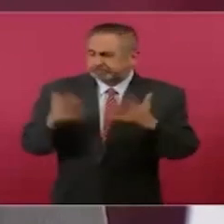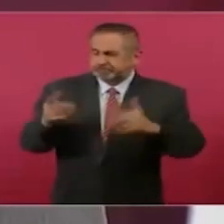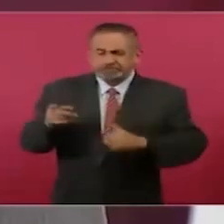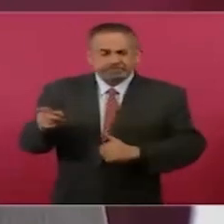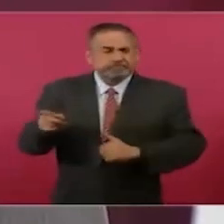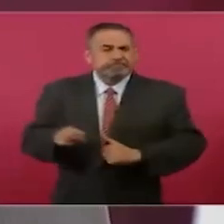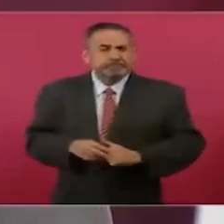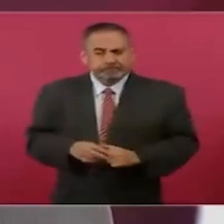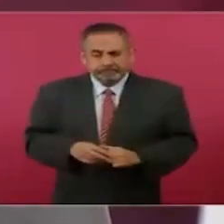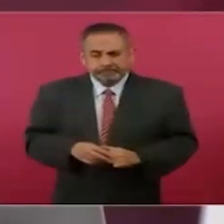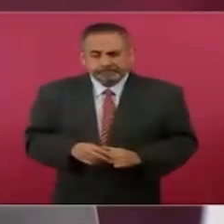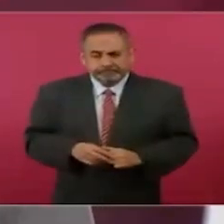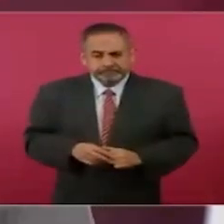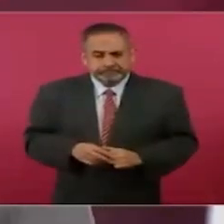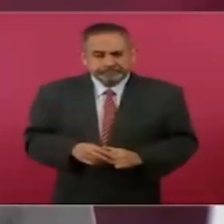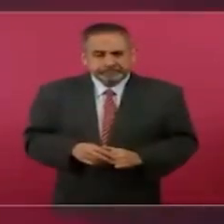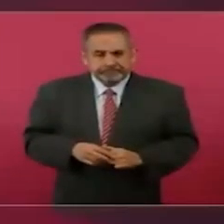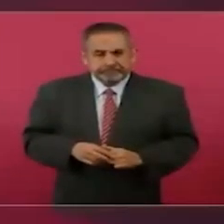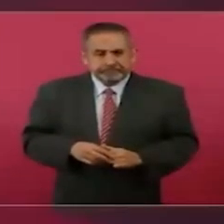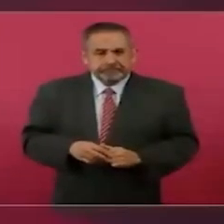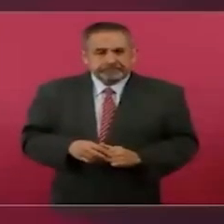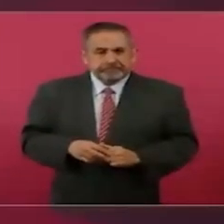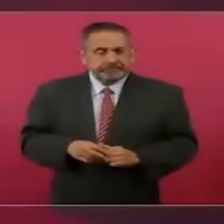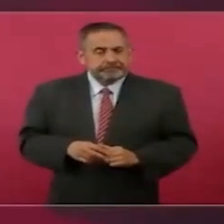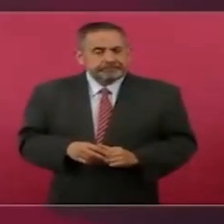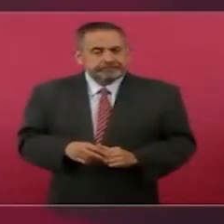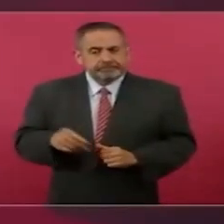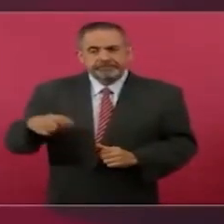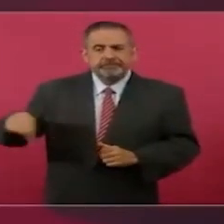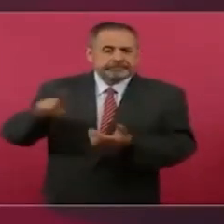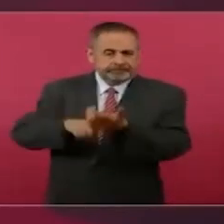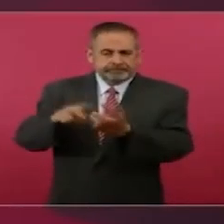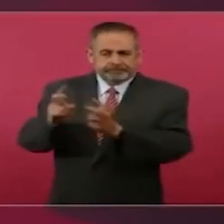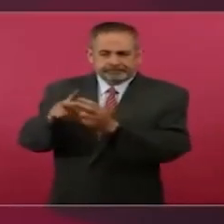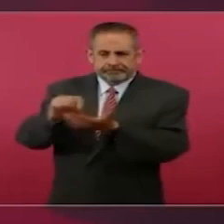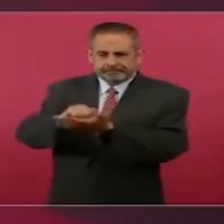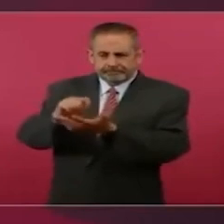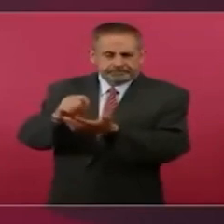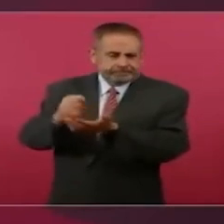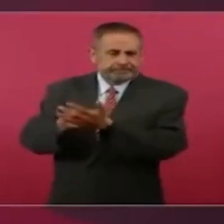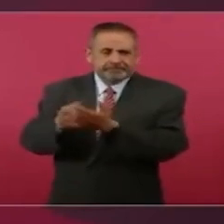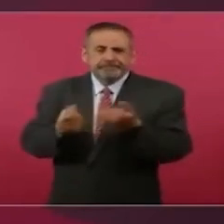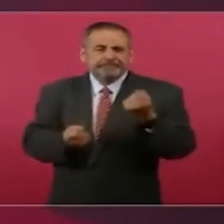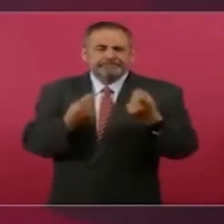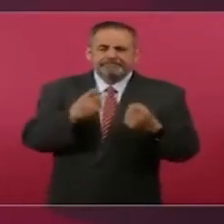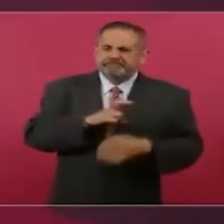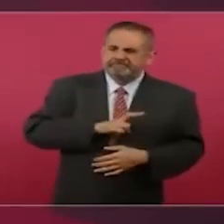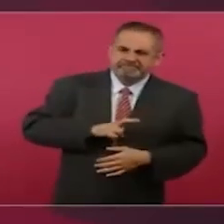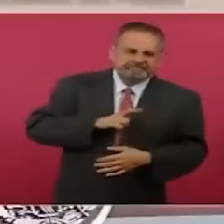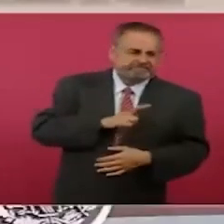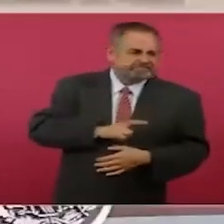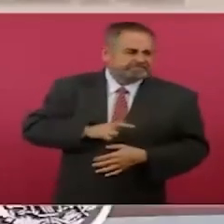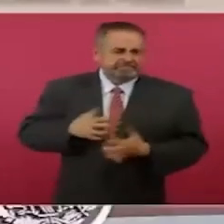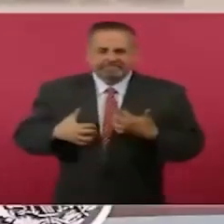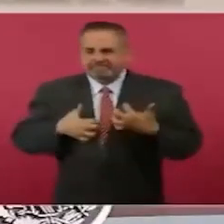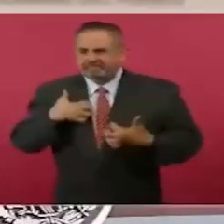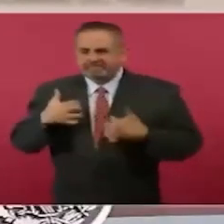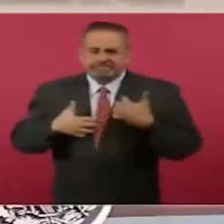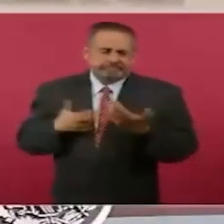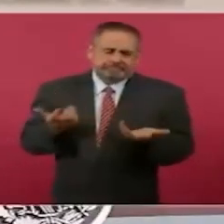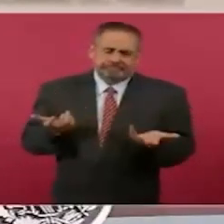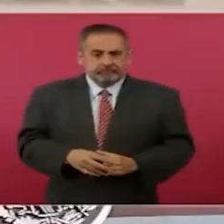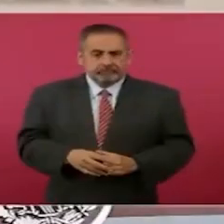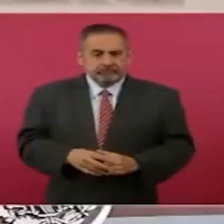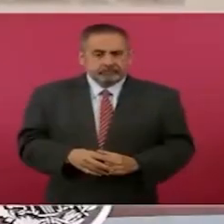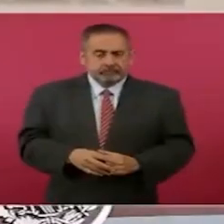quedaron algunos resentidos como es natural